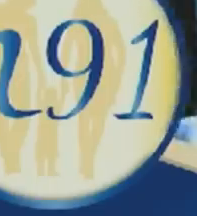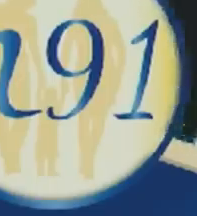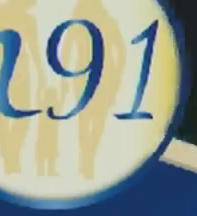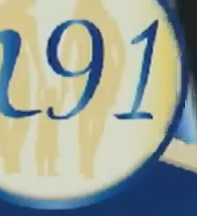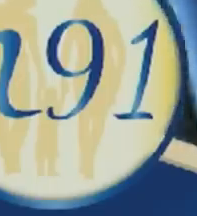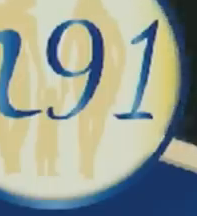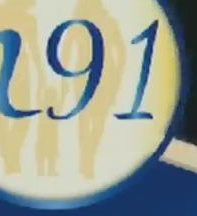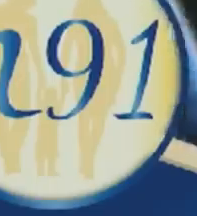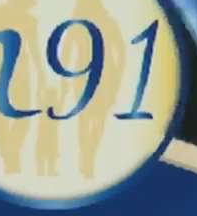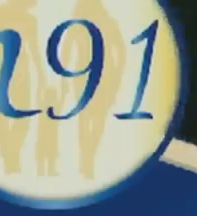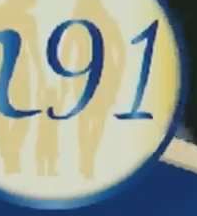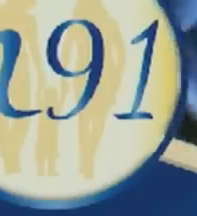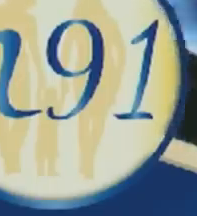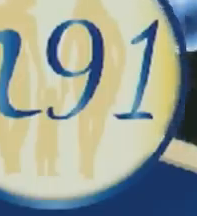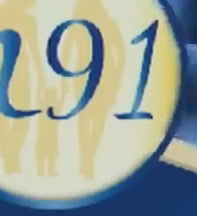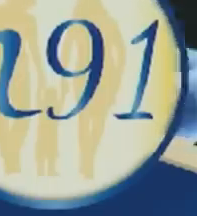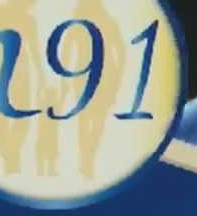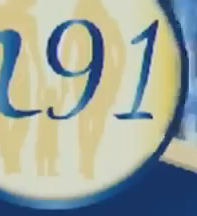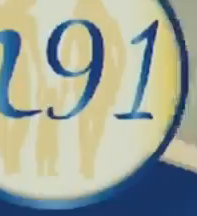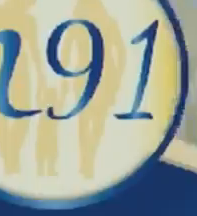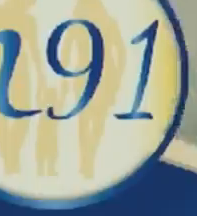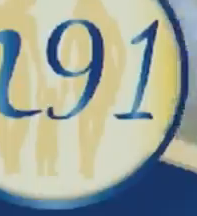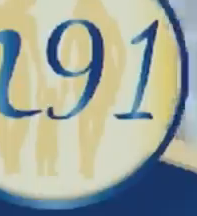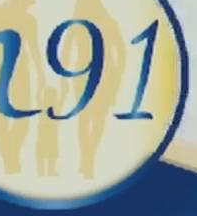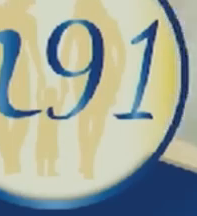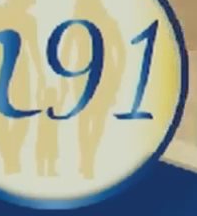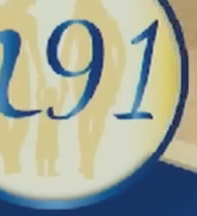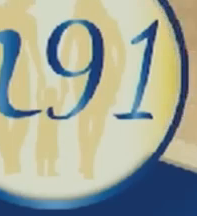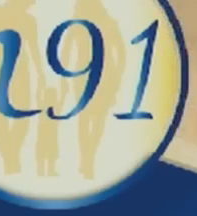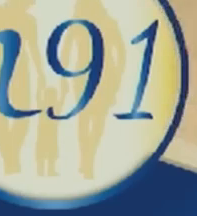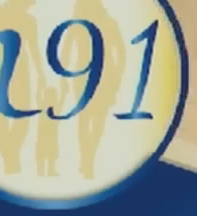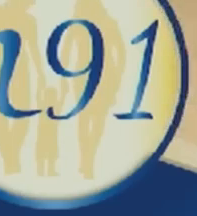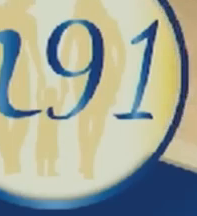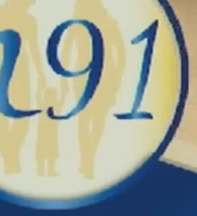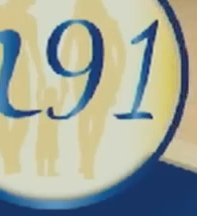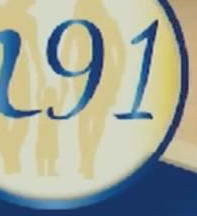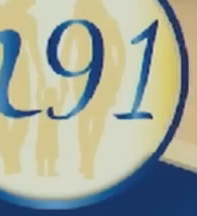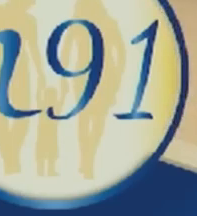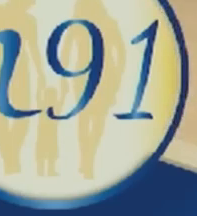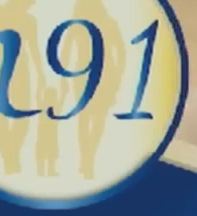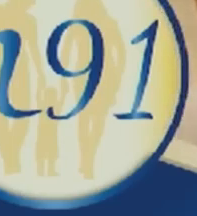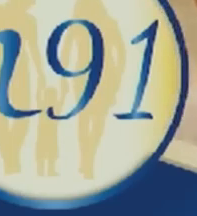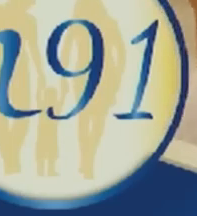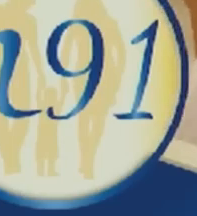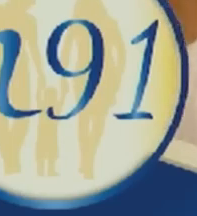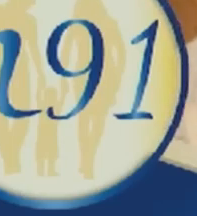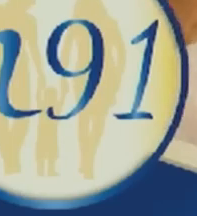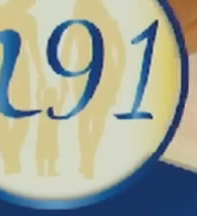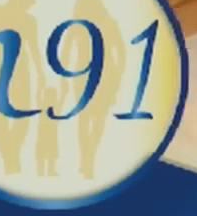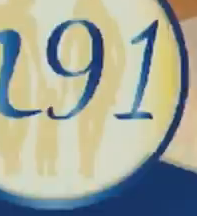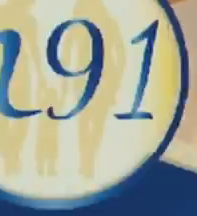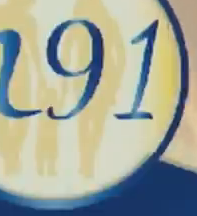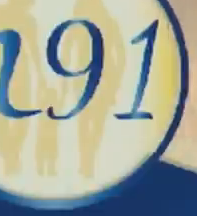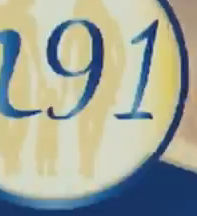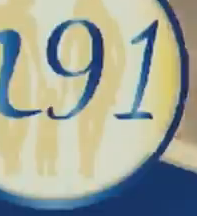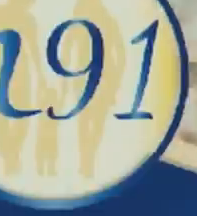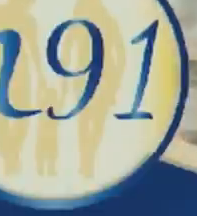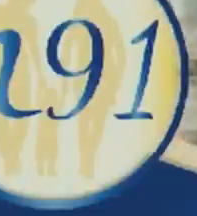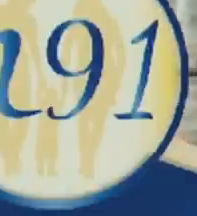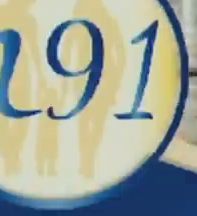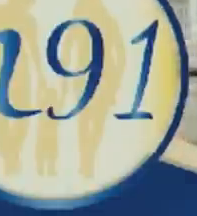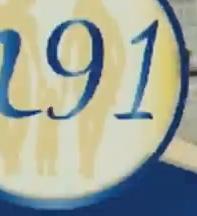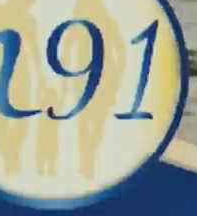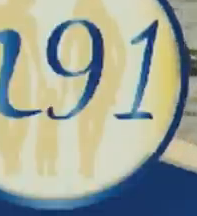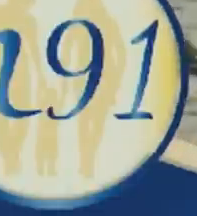necesita, minerales, vitaminas, aminoácidos y ácidos grasos. Para huesos, músculos, pulmones, cerebro, ojos, uñas y piel,